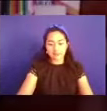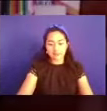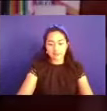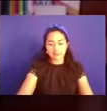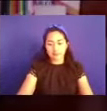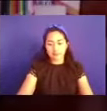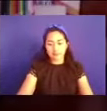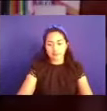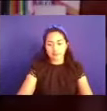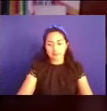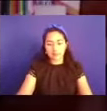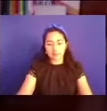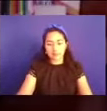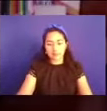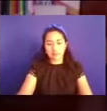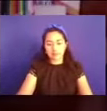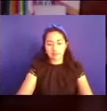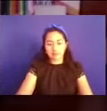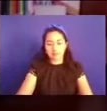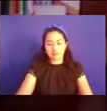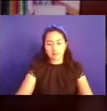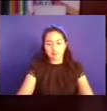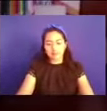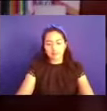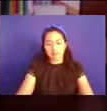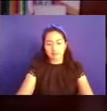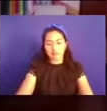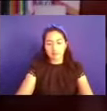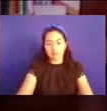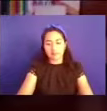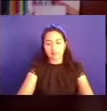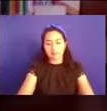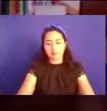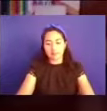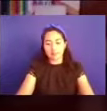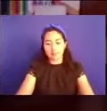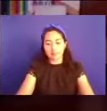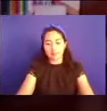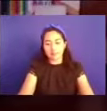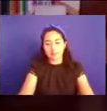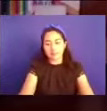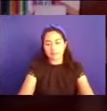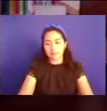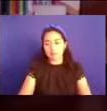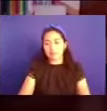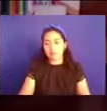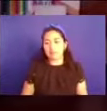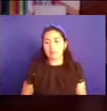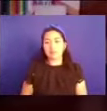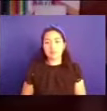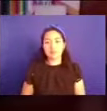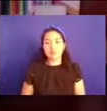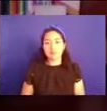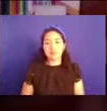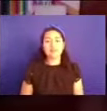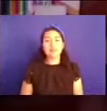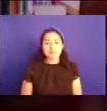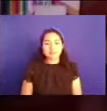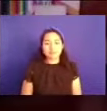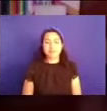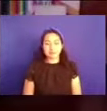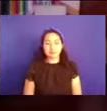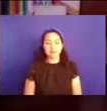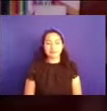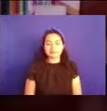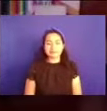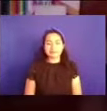bueno, si yo quisiera, si tú me preguntaras qué parte de tu charla fue la que más me gustó, me pondrías en un gran aprieto. Yo creo